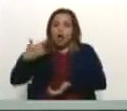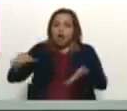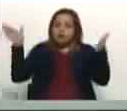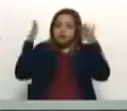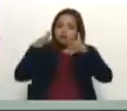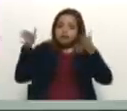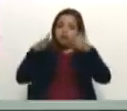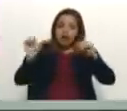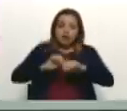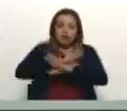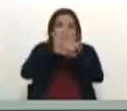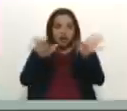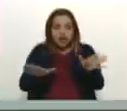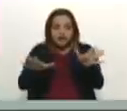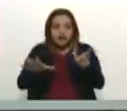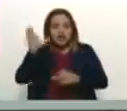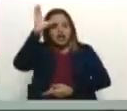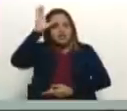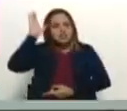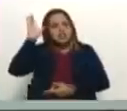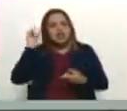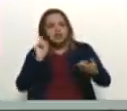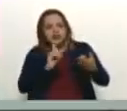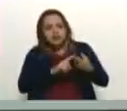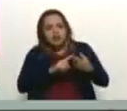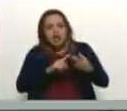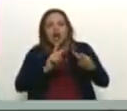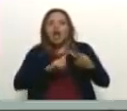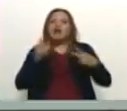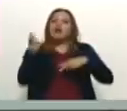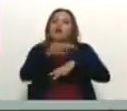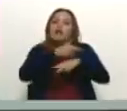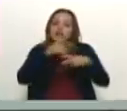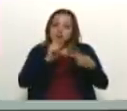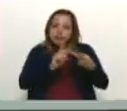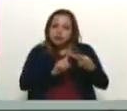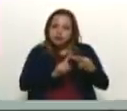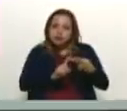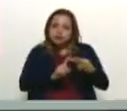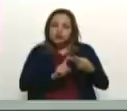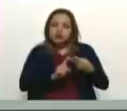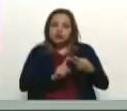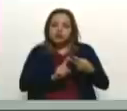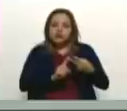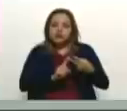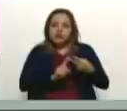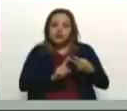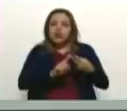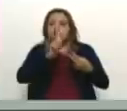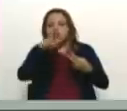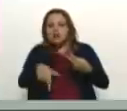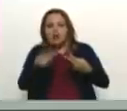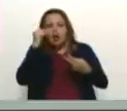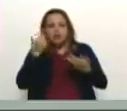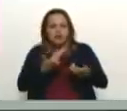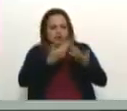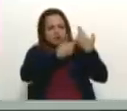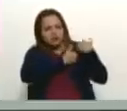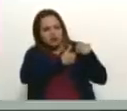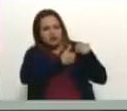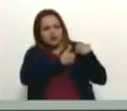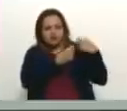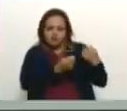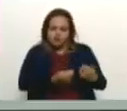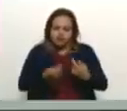precisas a la Cancillería, al Gobierno y a nuestro plenipotenciario para